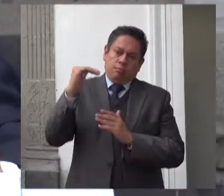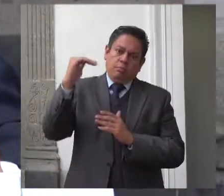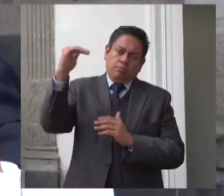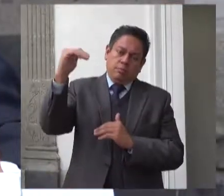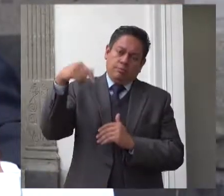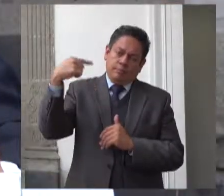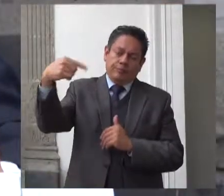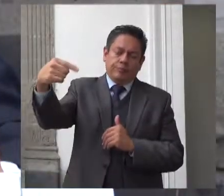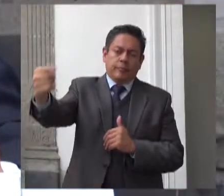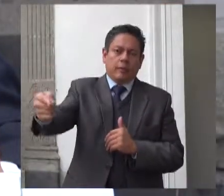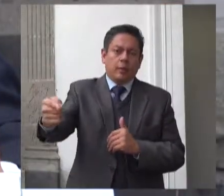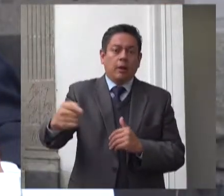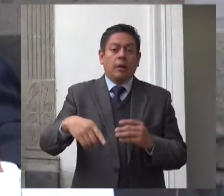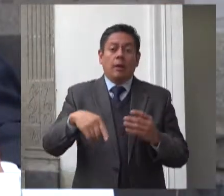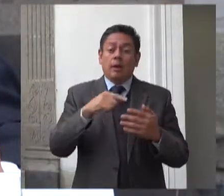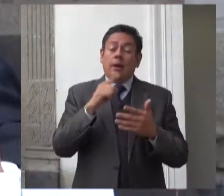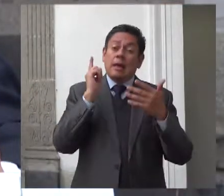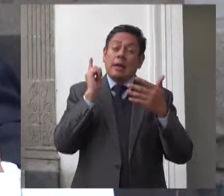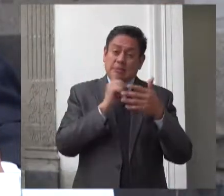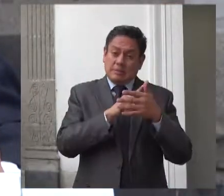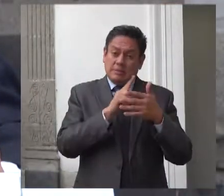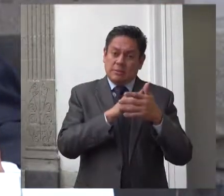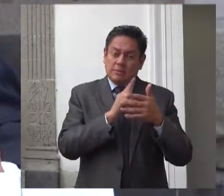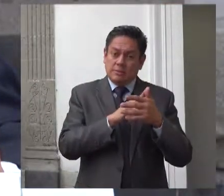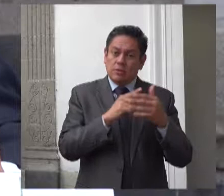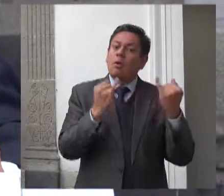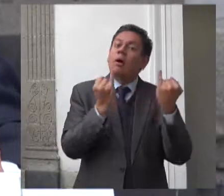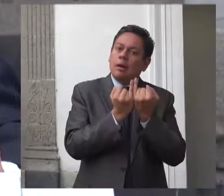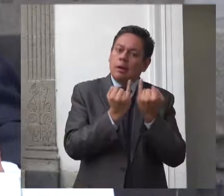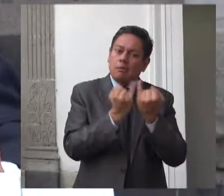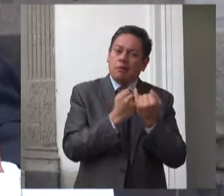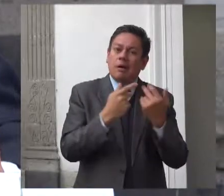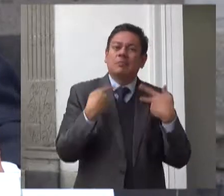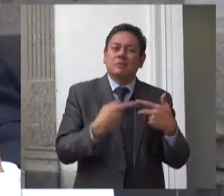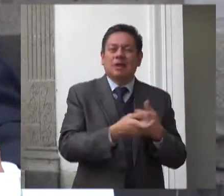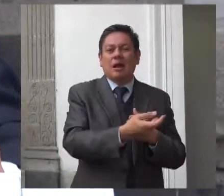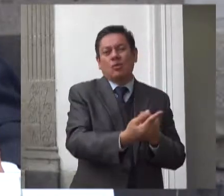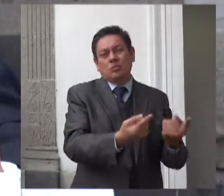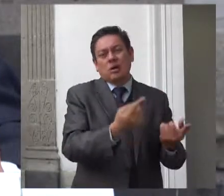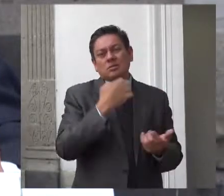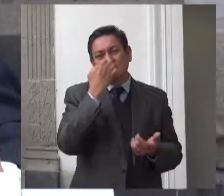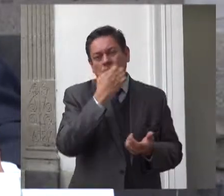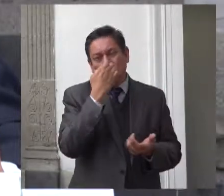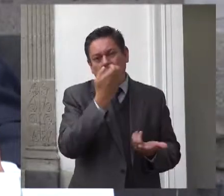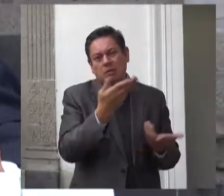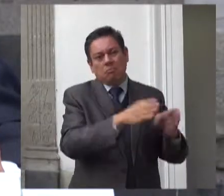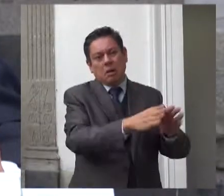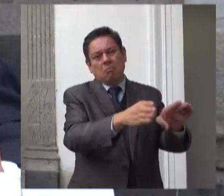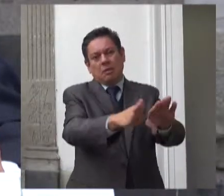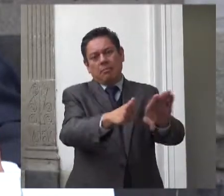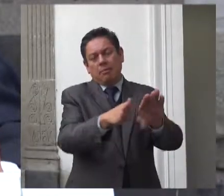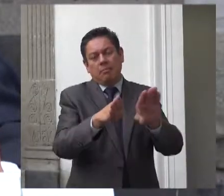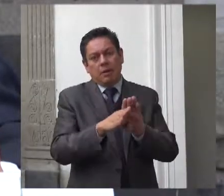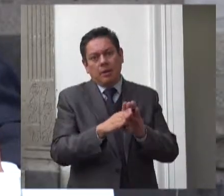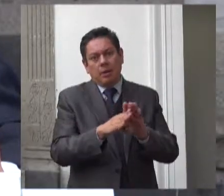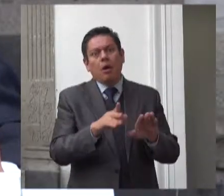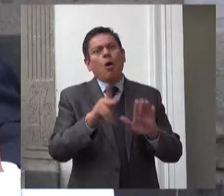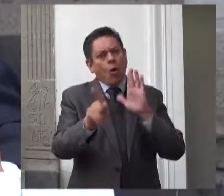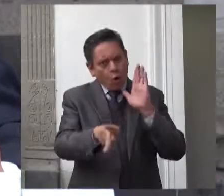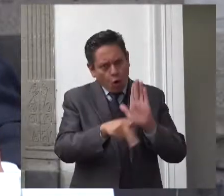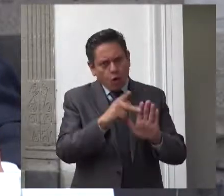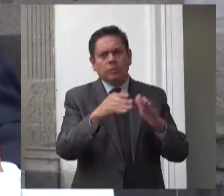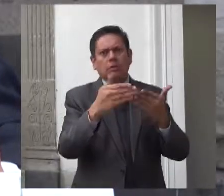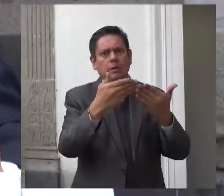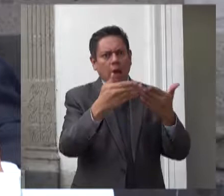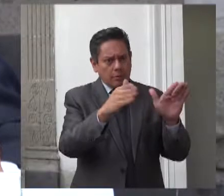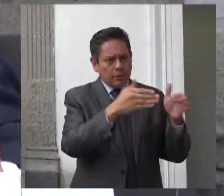las acciones que permitan el pago retroactivo de subsidios a las estancias infantiles conforme al